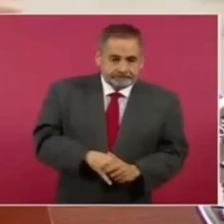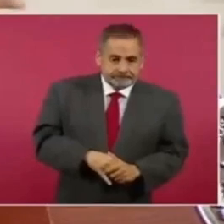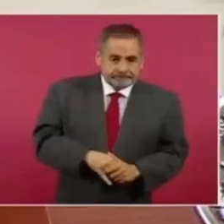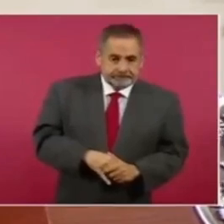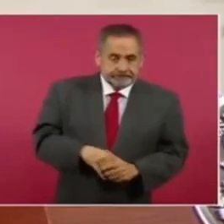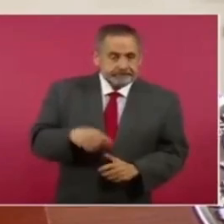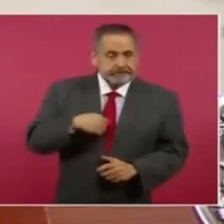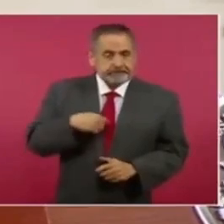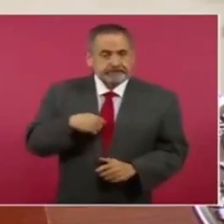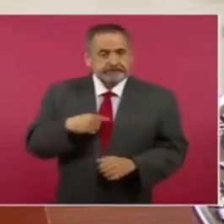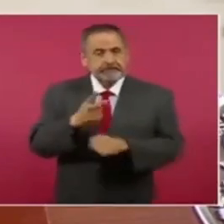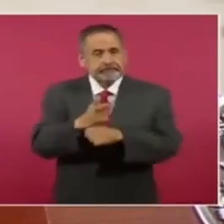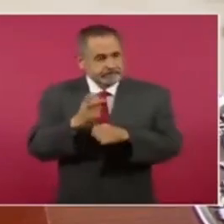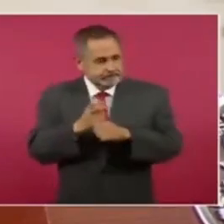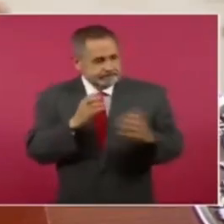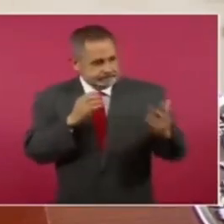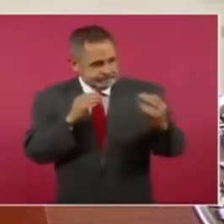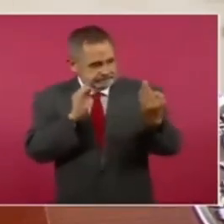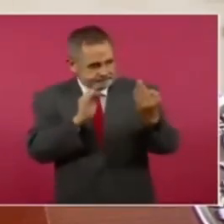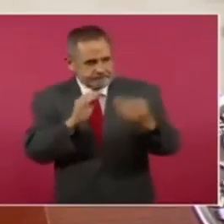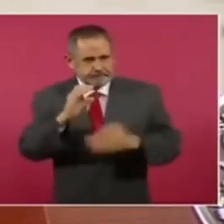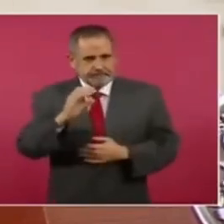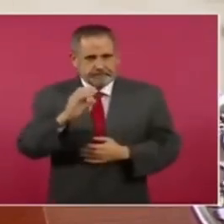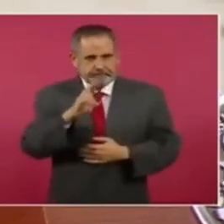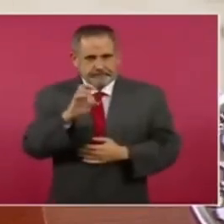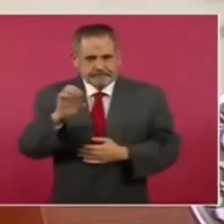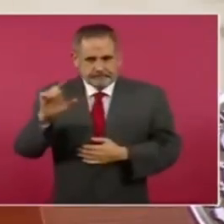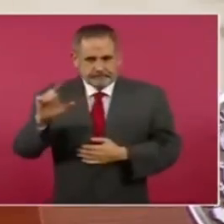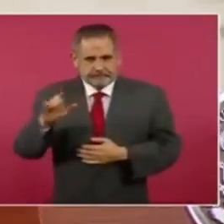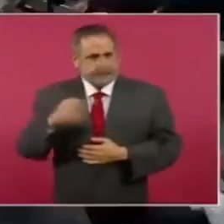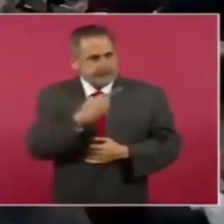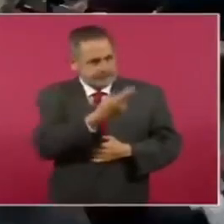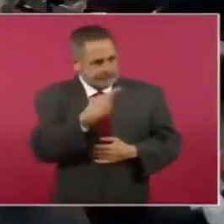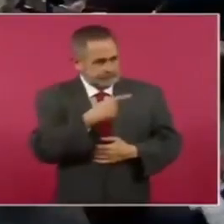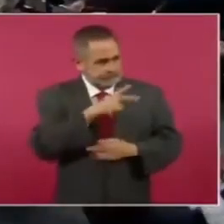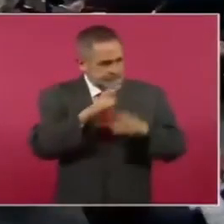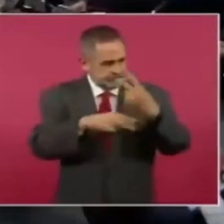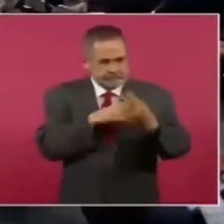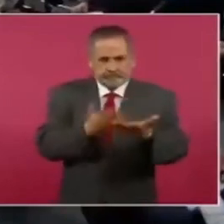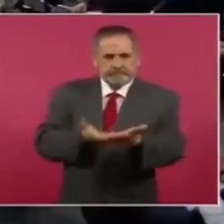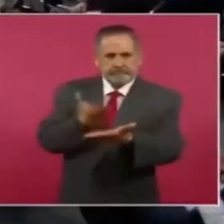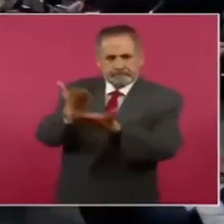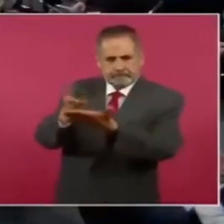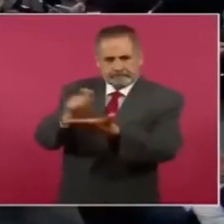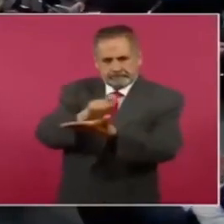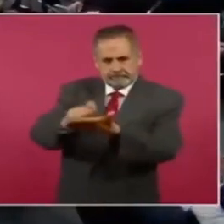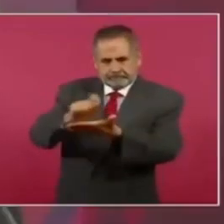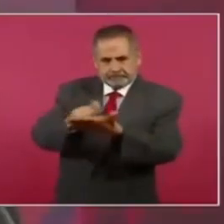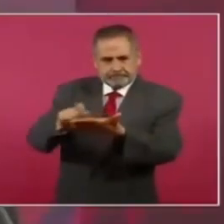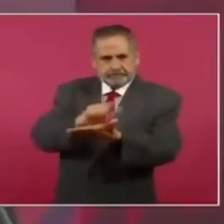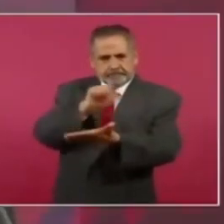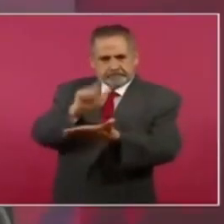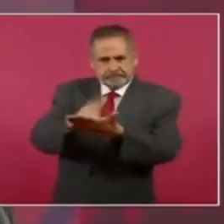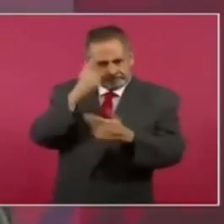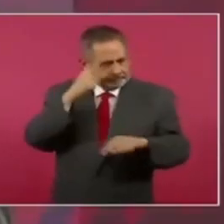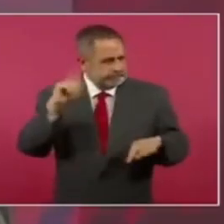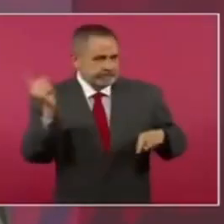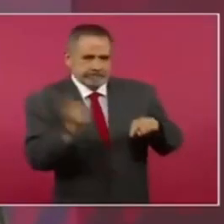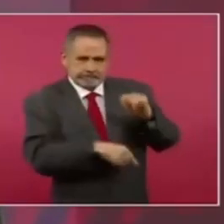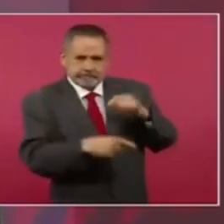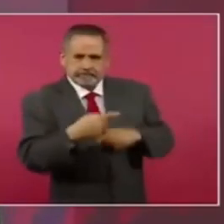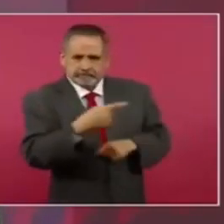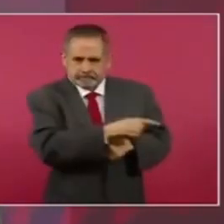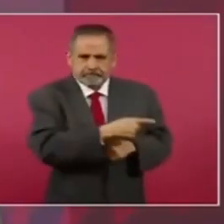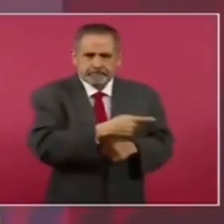Le a Cril para que me acompañara a hacer la gestión que desapareciera